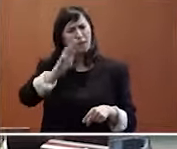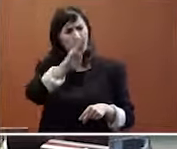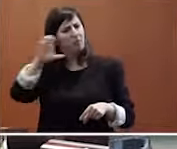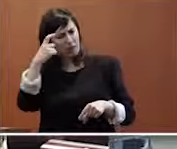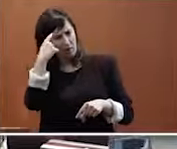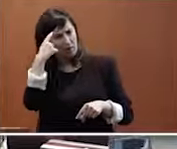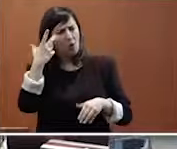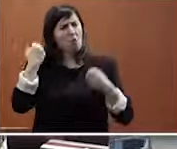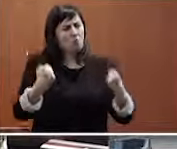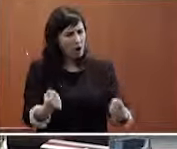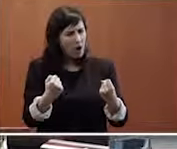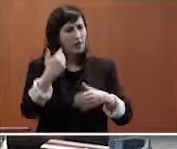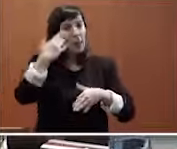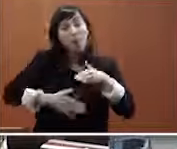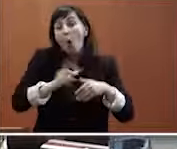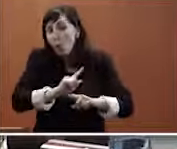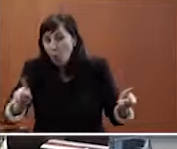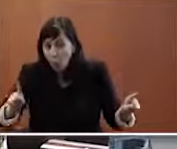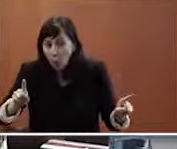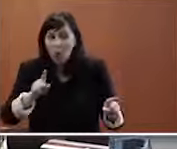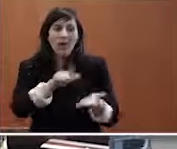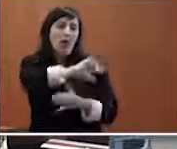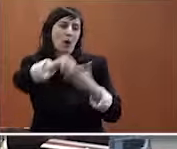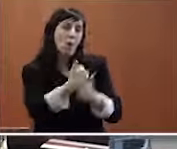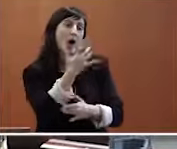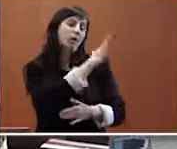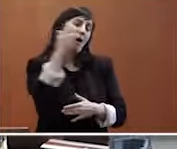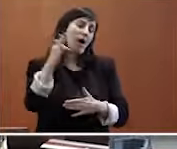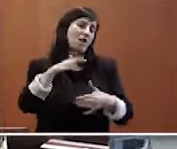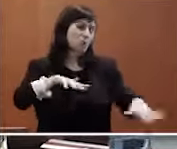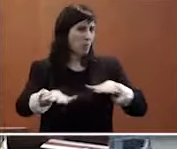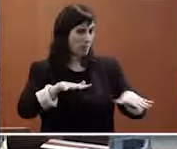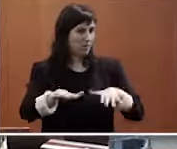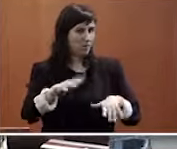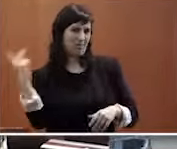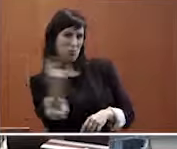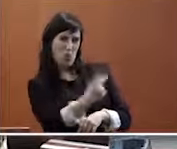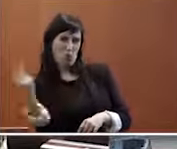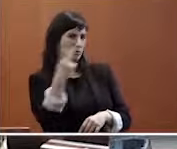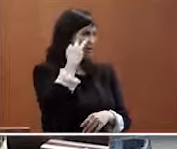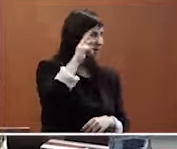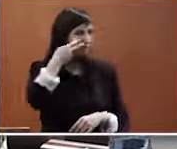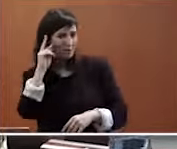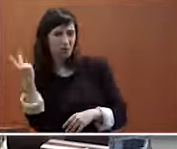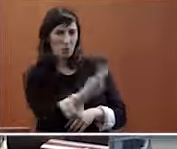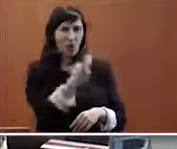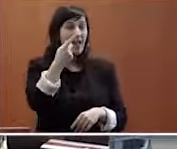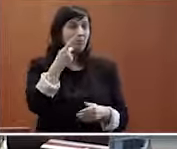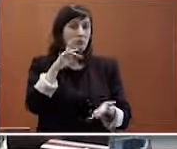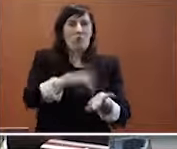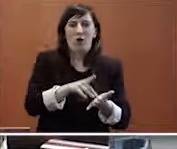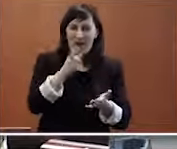con fortes limitacións ou non na linguaxe e na mobilidade. A testimunha deste e doutros estudiantes